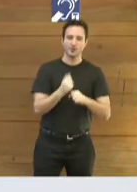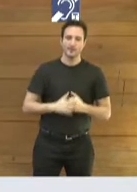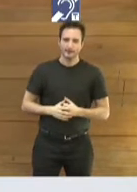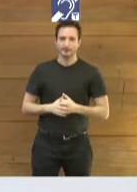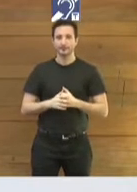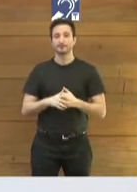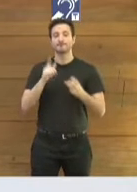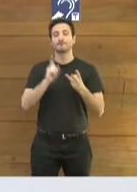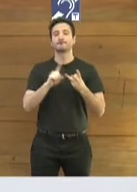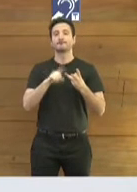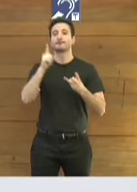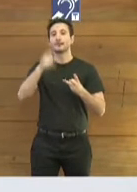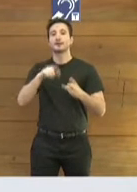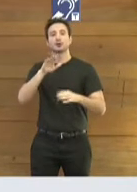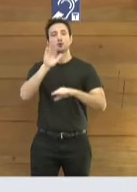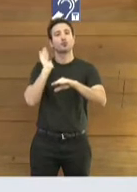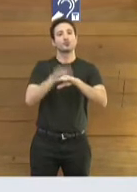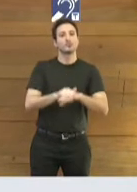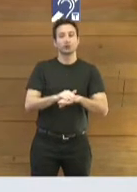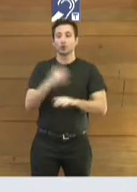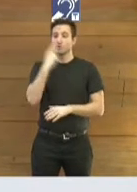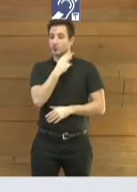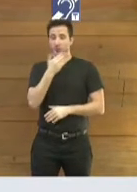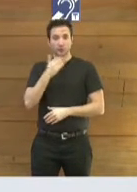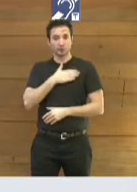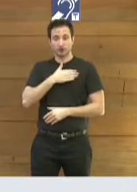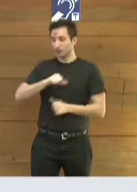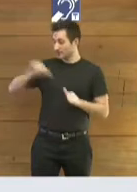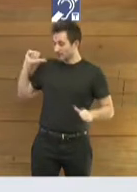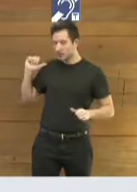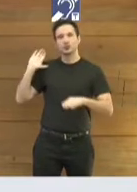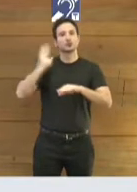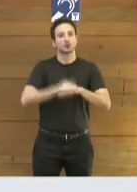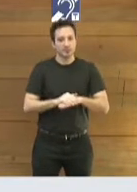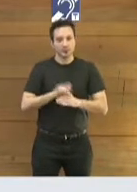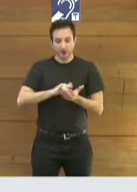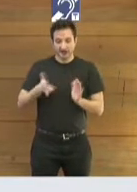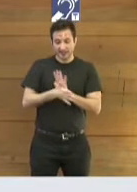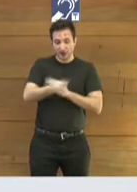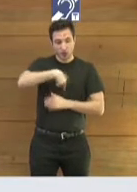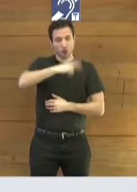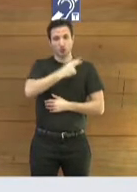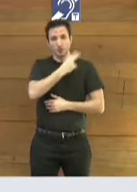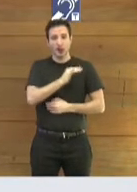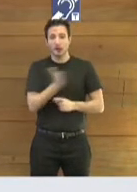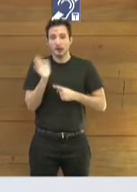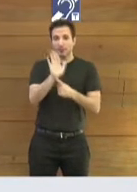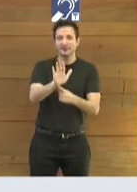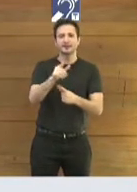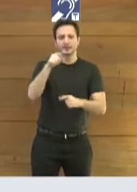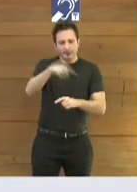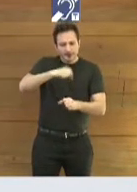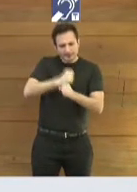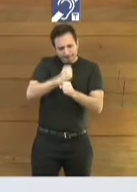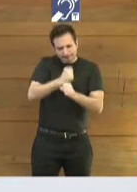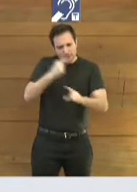Cumplimos, cumplimos nuestros compromisos. Somos personas que nos comprometemos y que trabajamos para hacer que estos